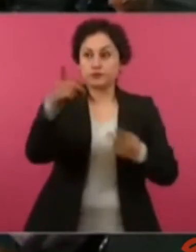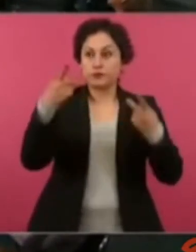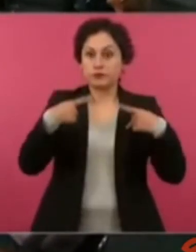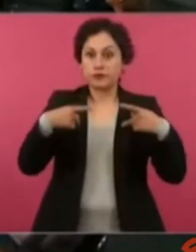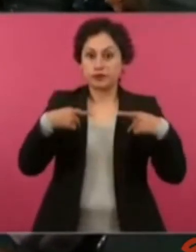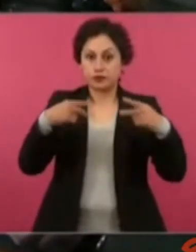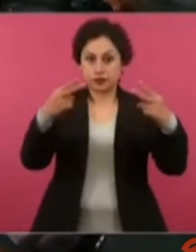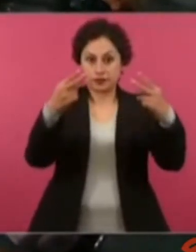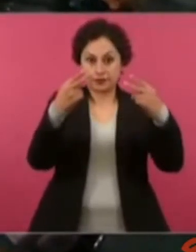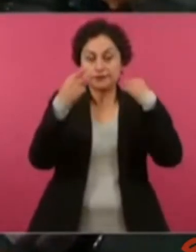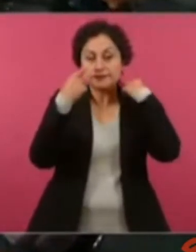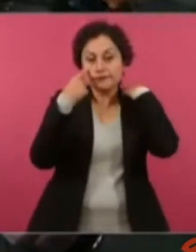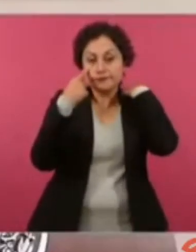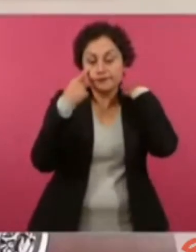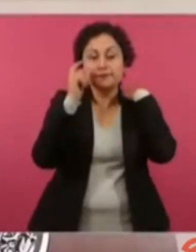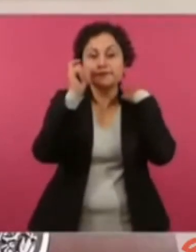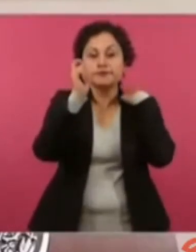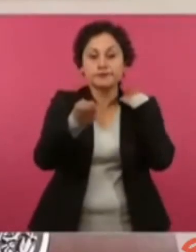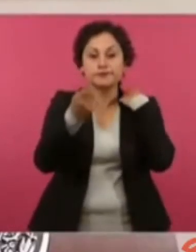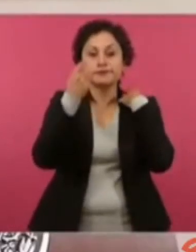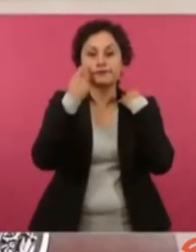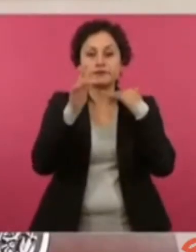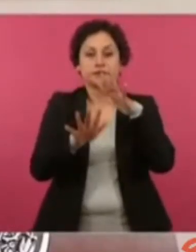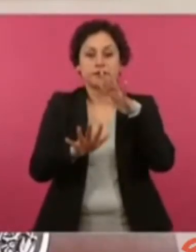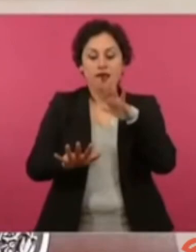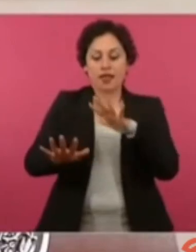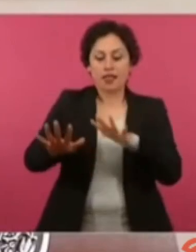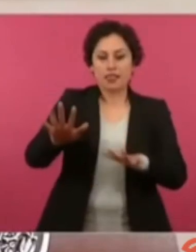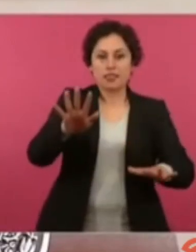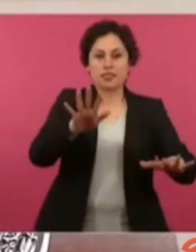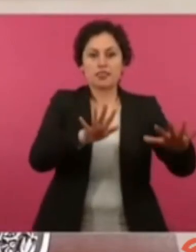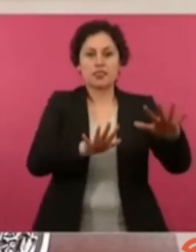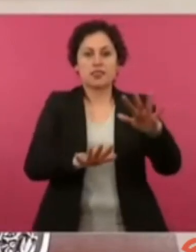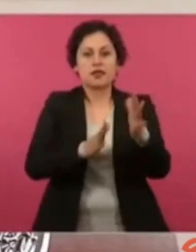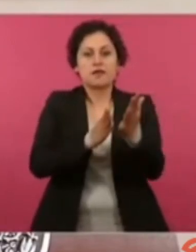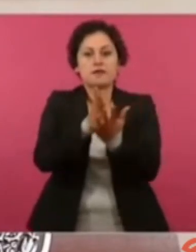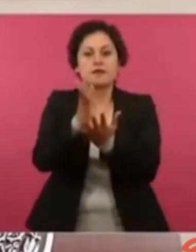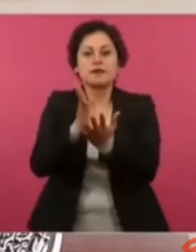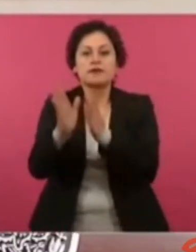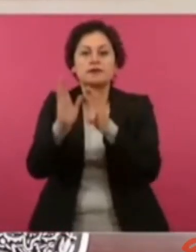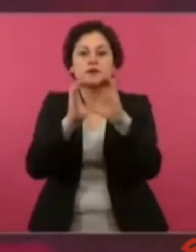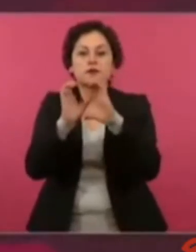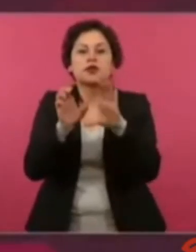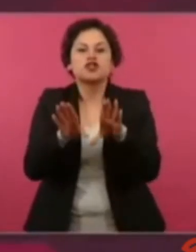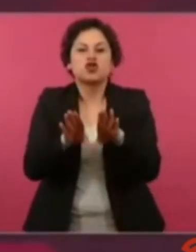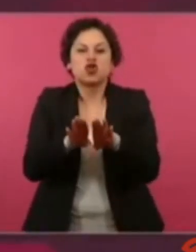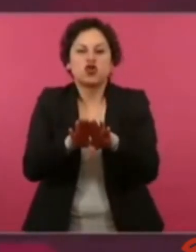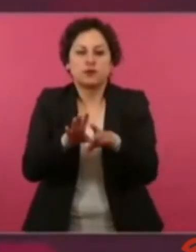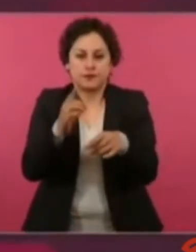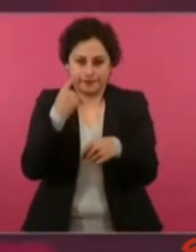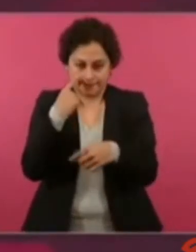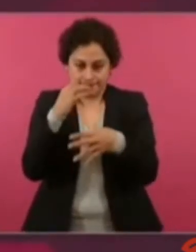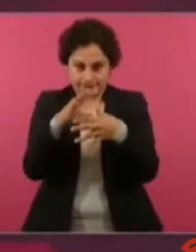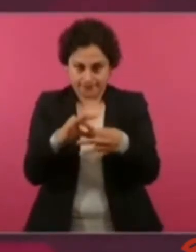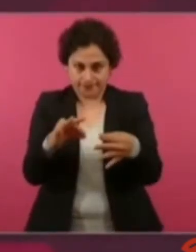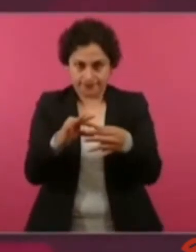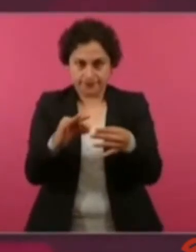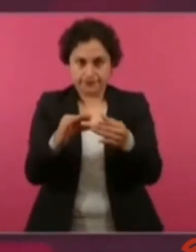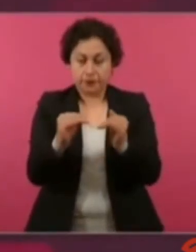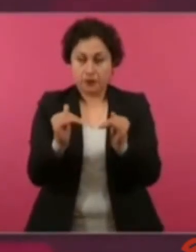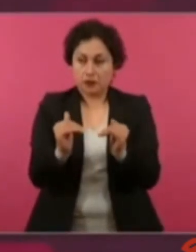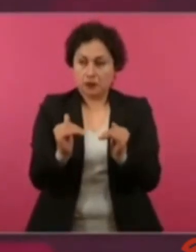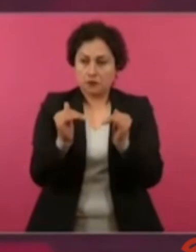¿Cómo es el tejemaneje en los medios? Hay un dueño arriba,